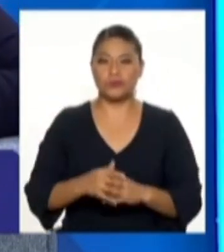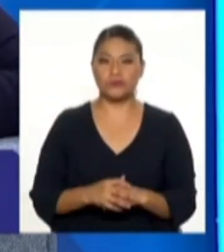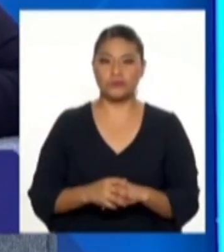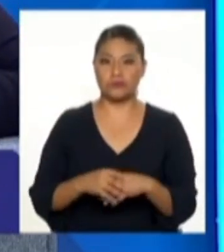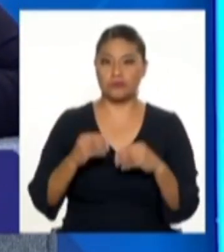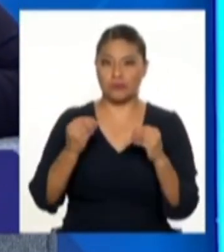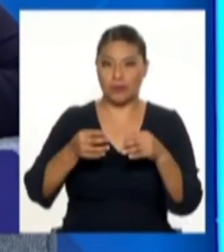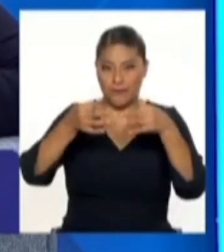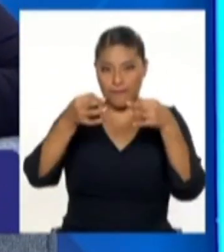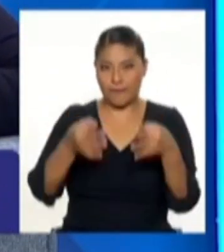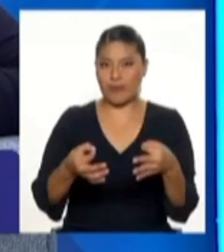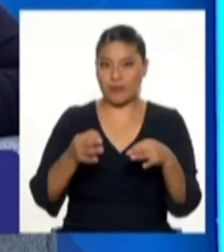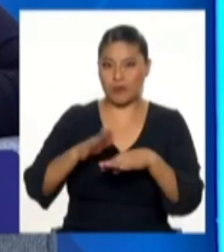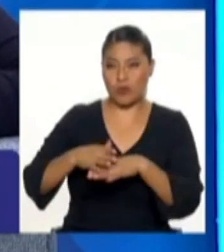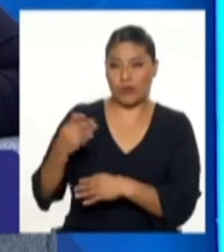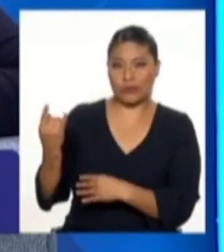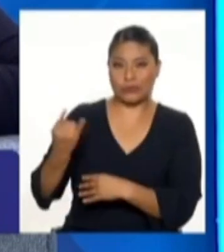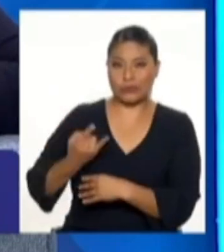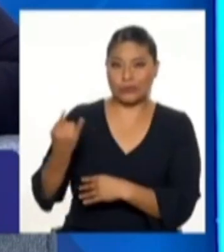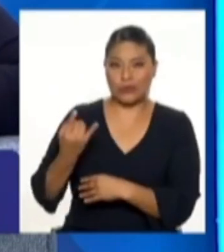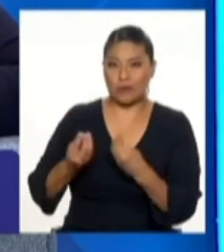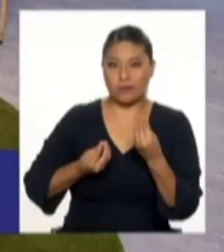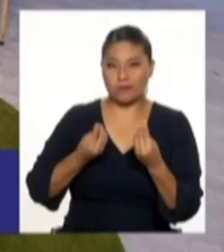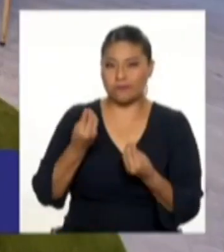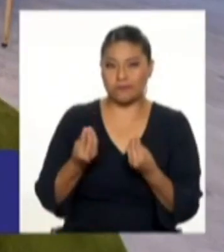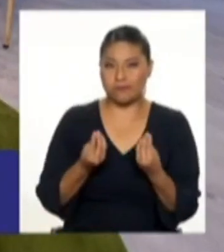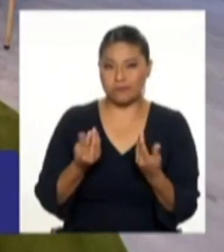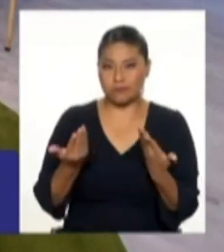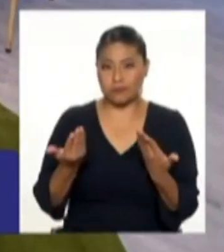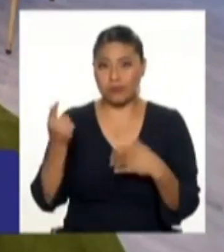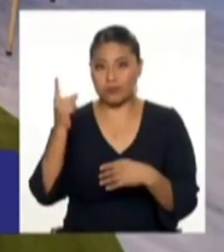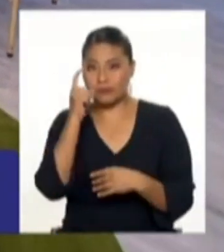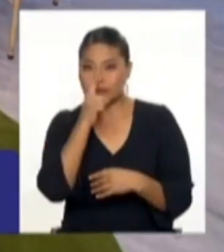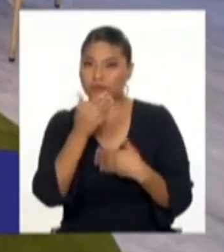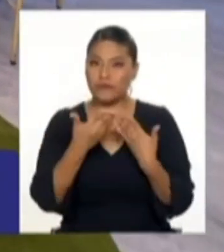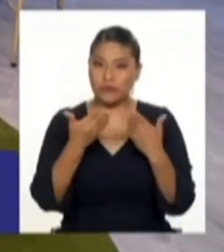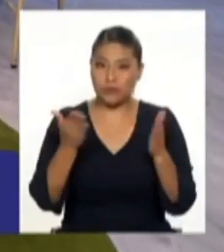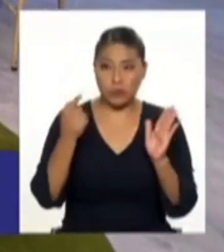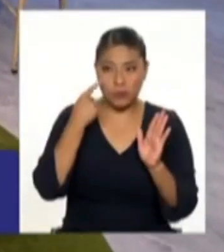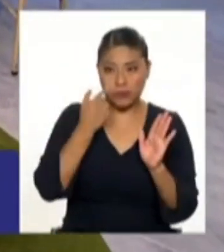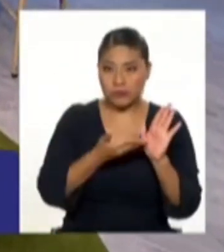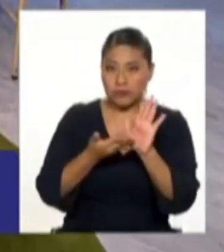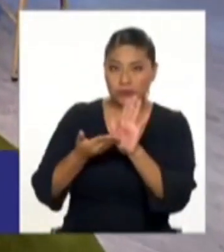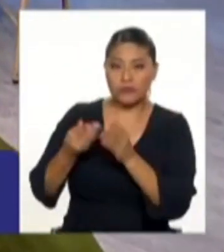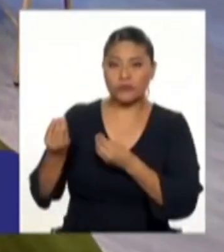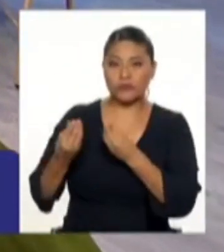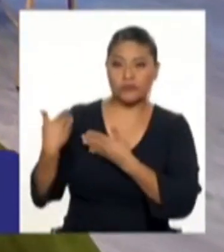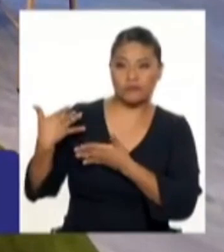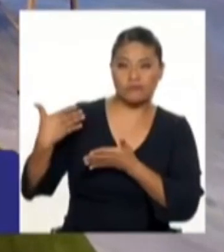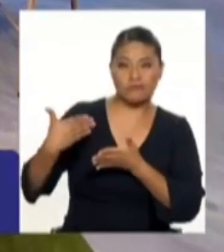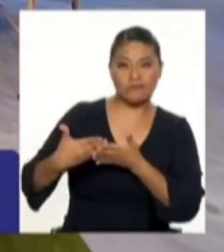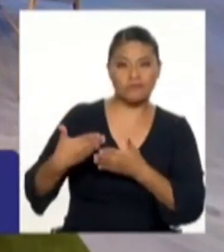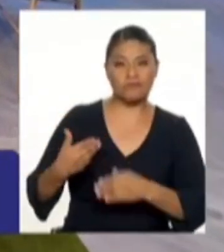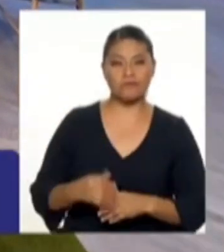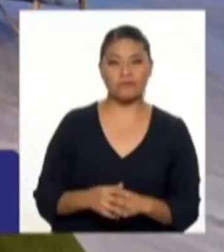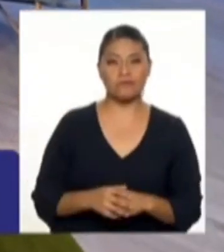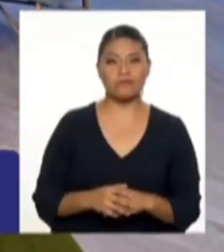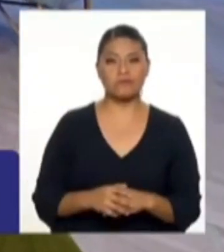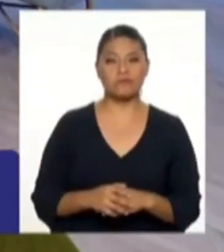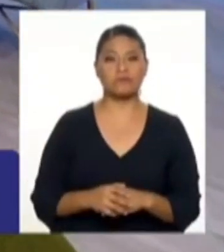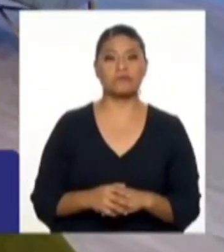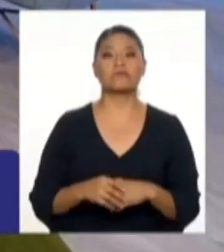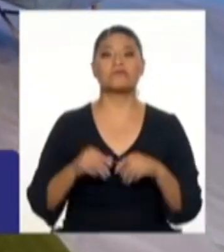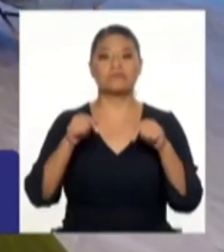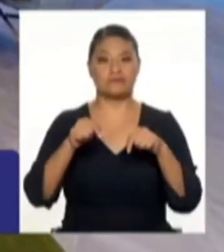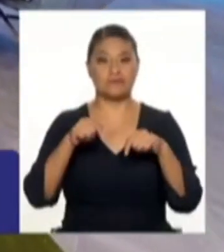pero concretamente la urgencia que ahora están enfrentando la han también podido observar en este evento. Sí, mire usted, bueno, acá no está